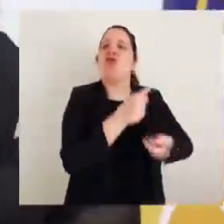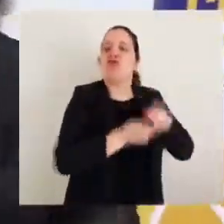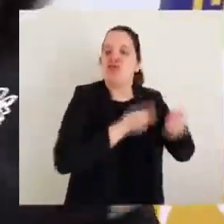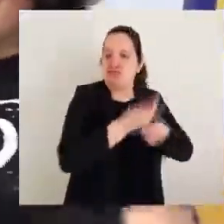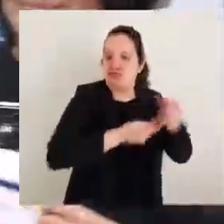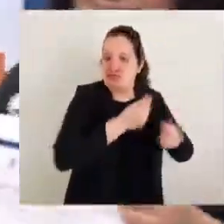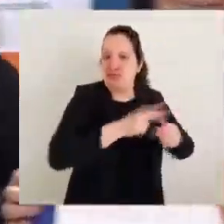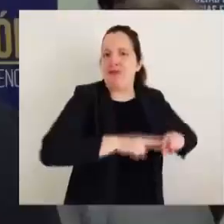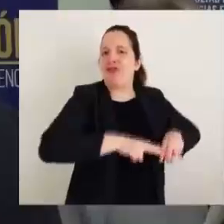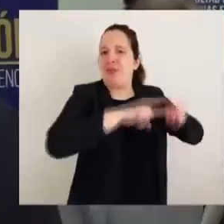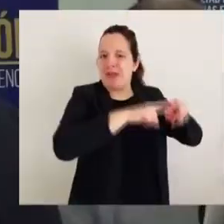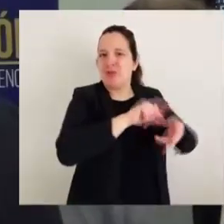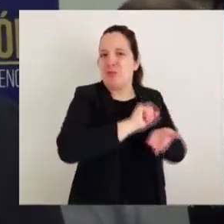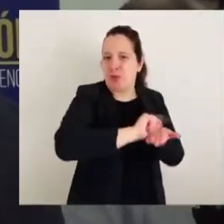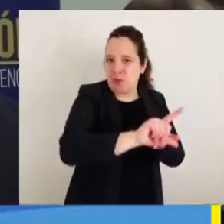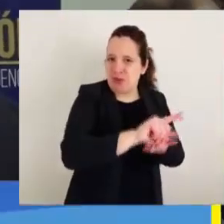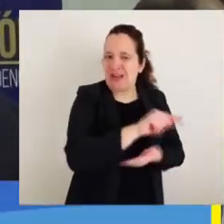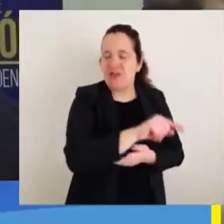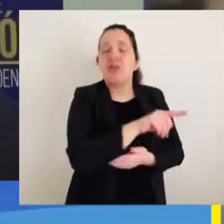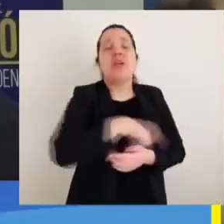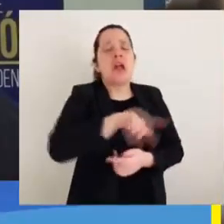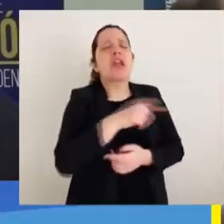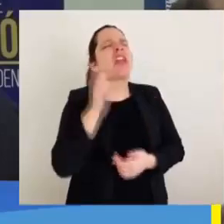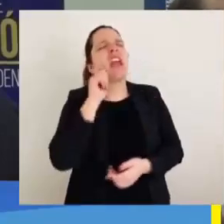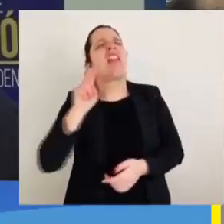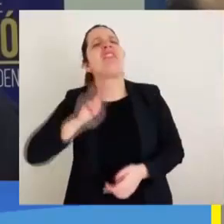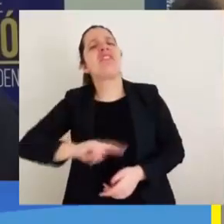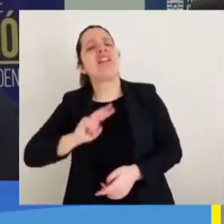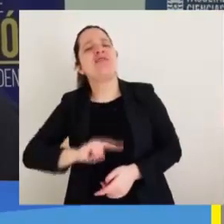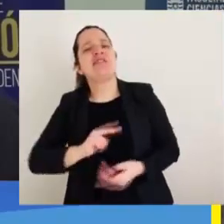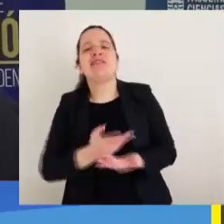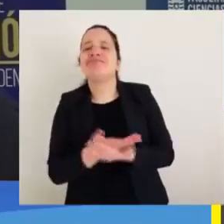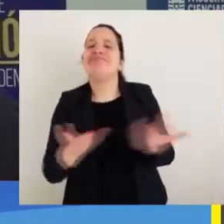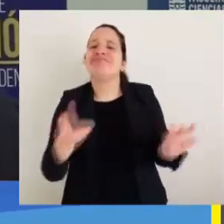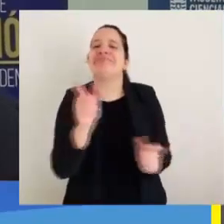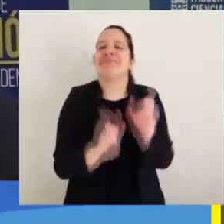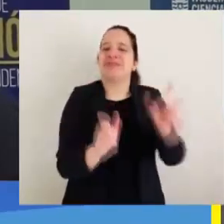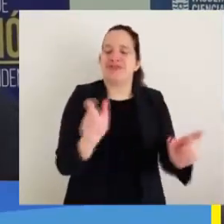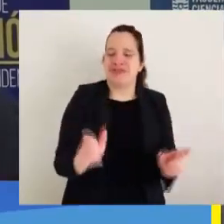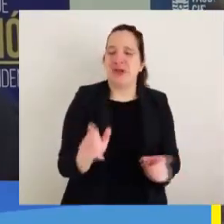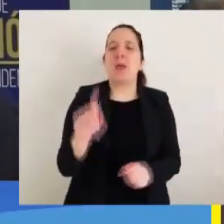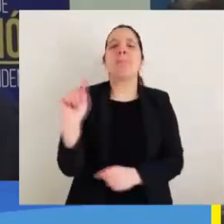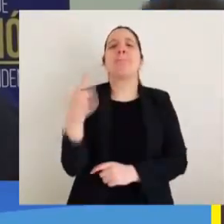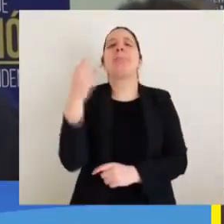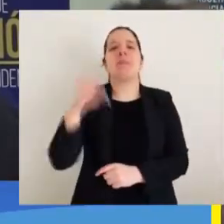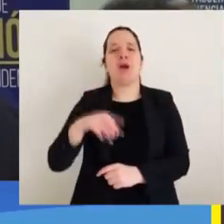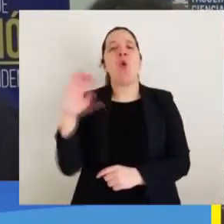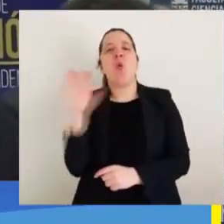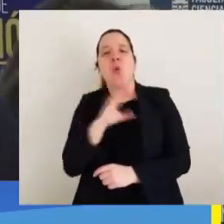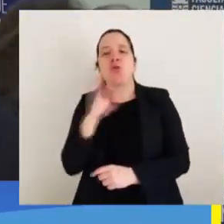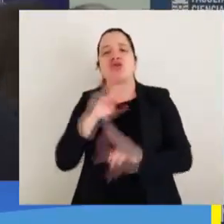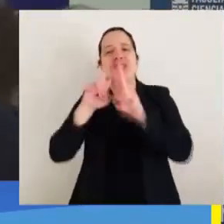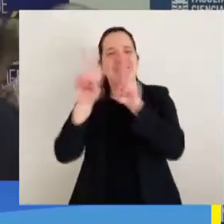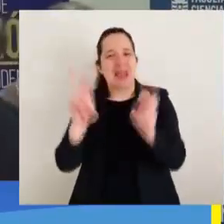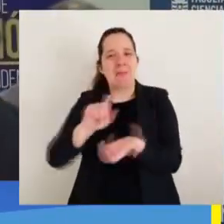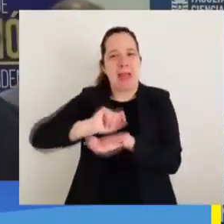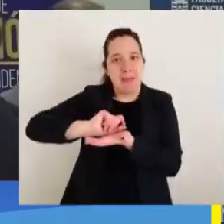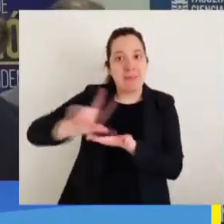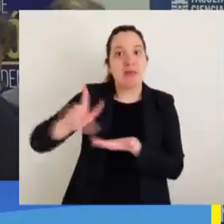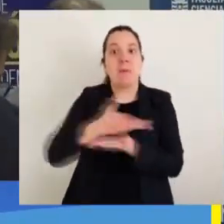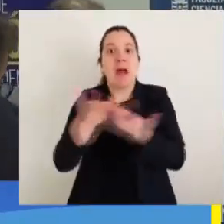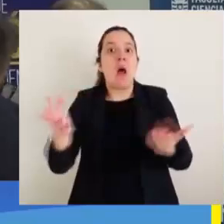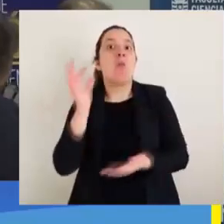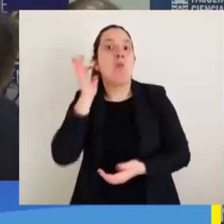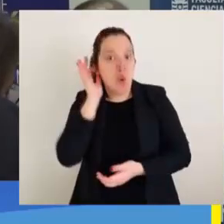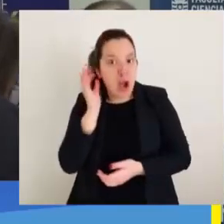Desarrollo Comunitario de la Municipalidad y cuyos principales beneficiados en esta oportunidad, con este primer curso de emprendimiento, verdad,